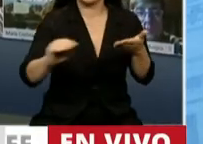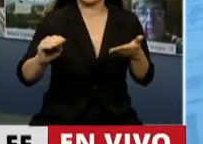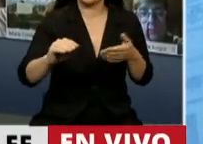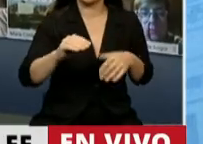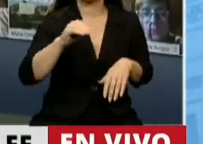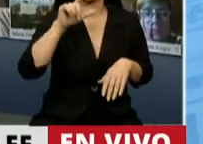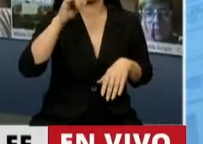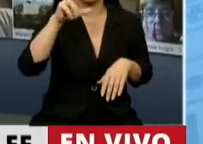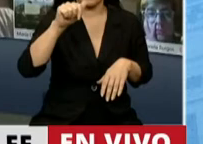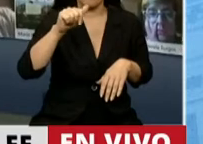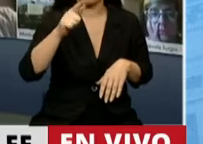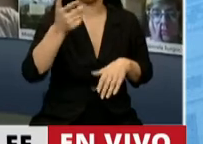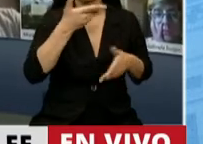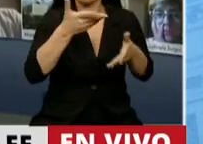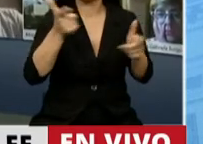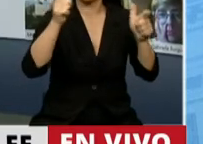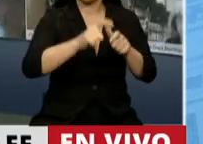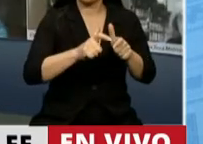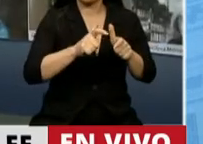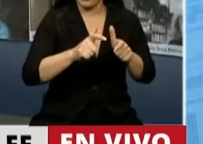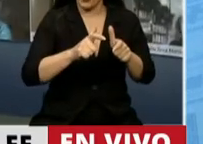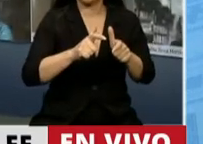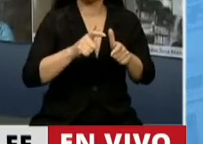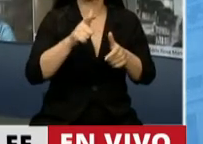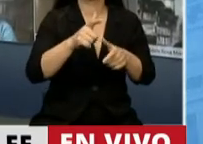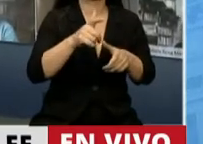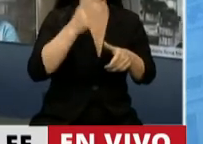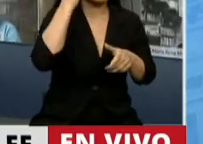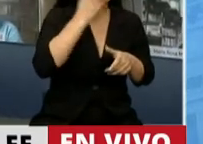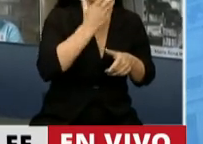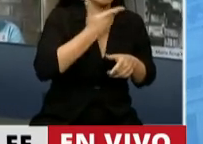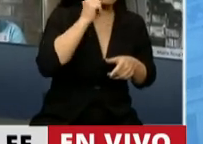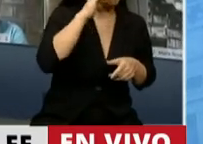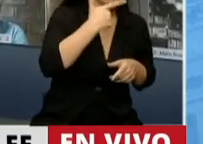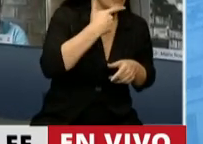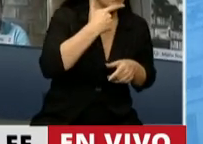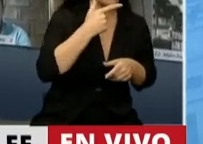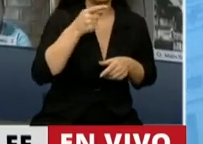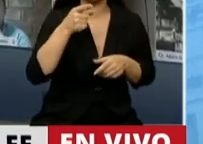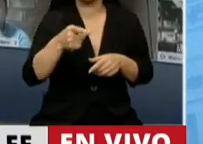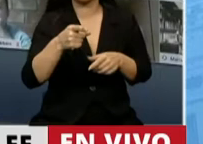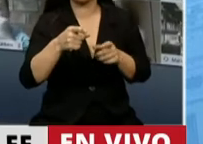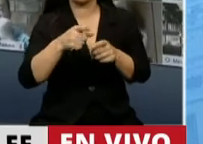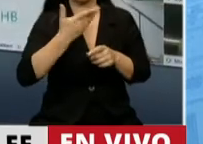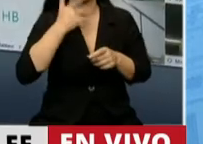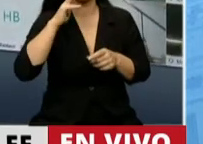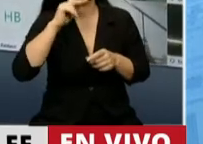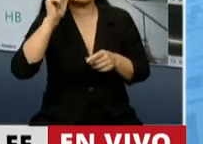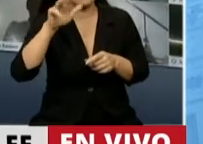Baribuca, a una reunión con Daniel Firmul, con Fría Armas Filter.